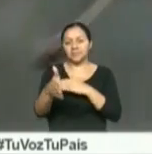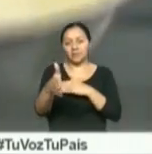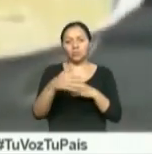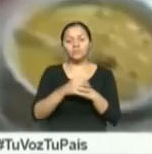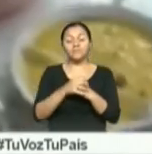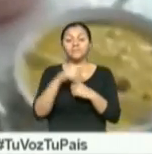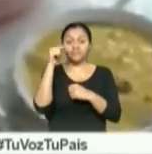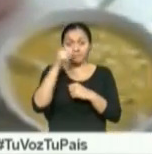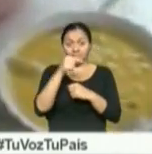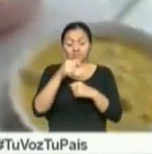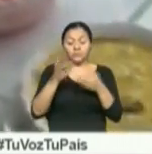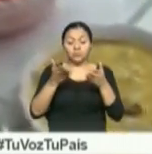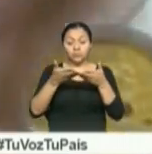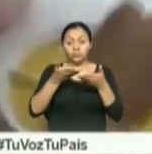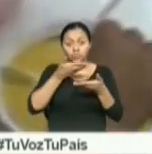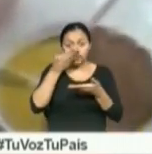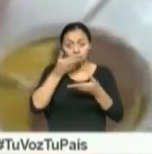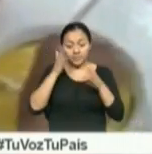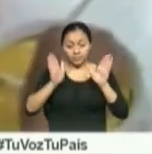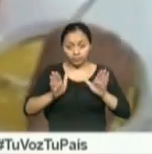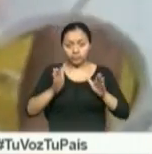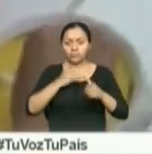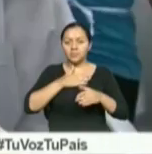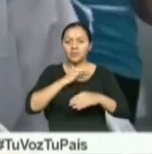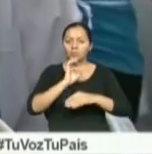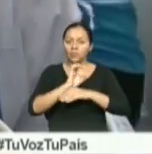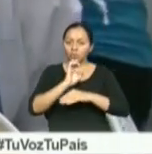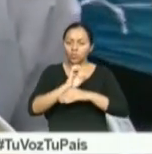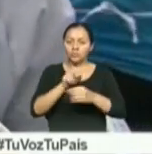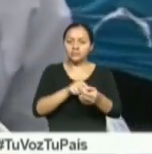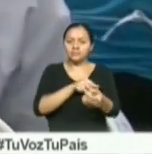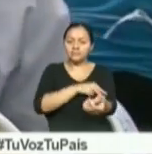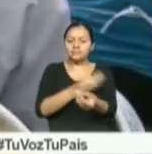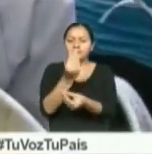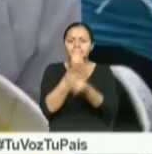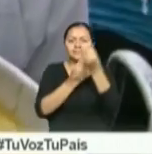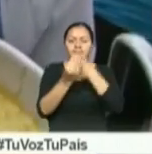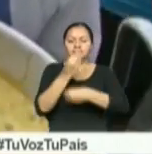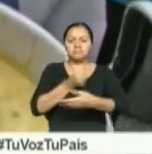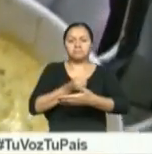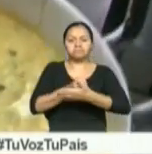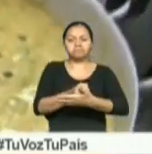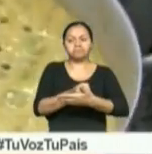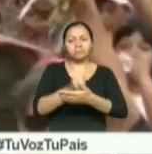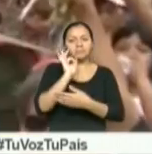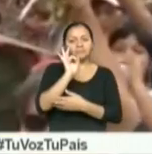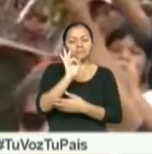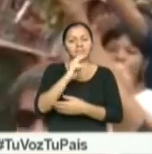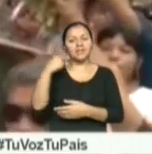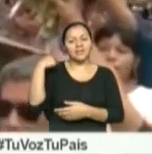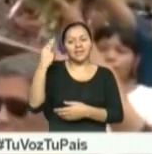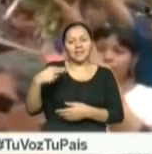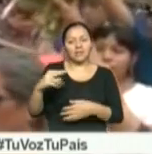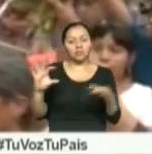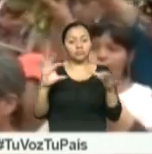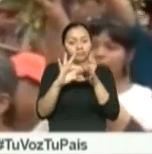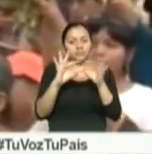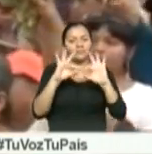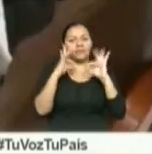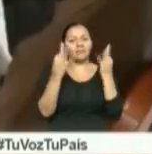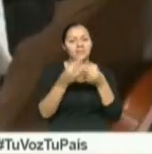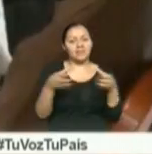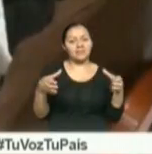La Fanesca es un plato propio de Ecuador, delicioso y nutritivo que conjuga la tradición religiosa con la unión familiar.